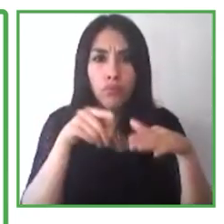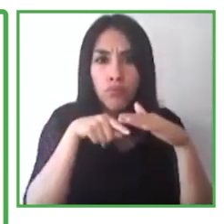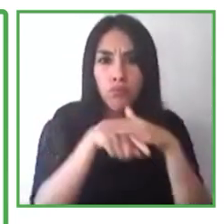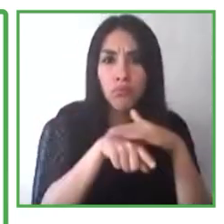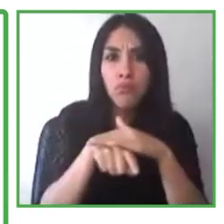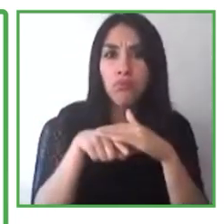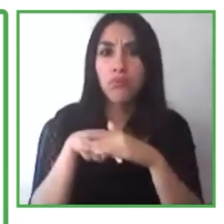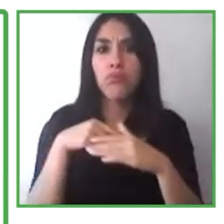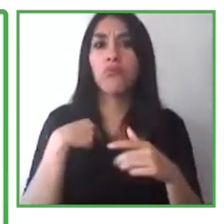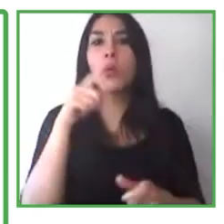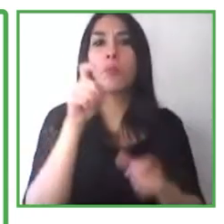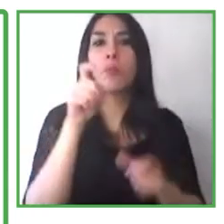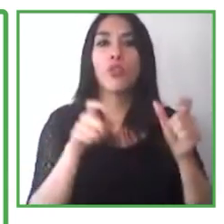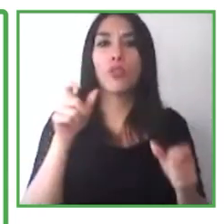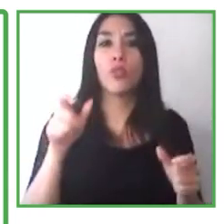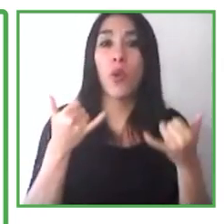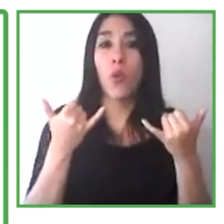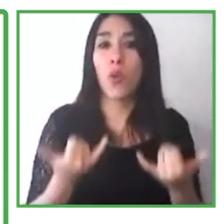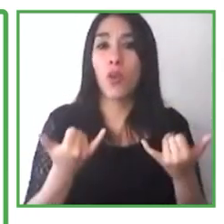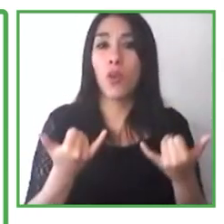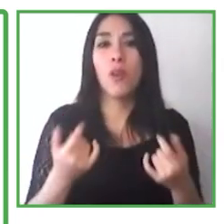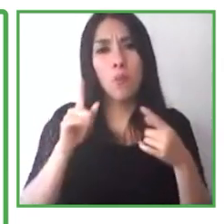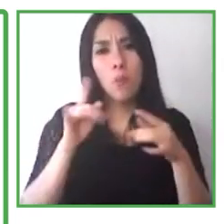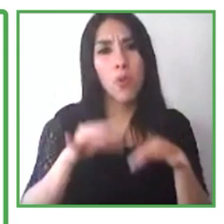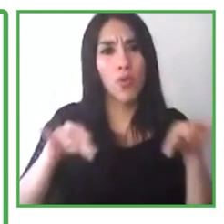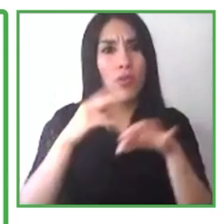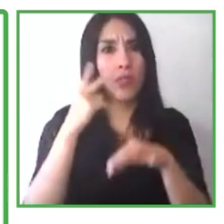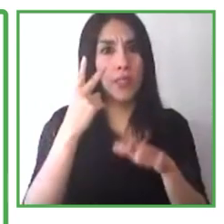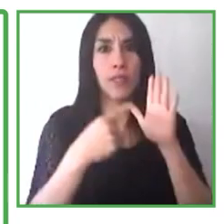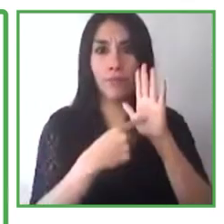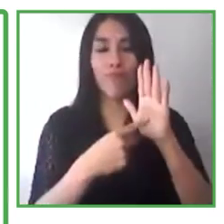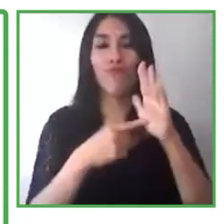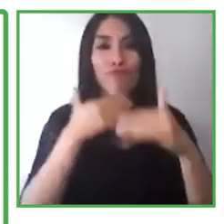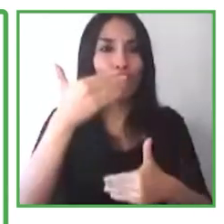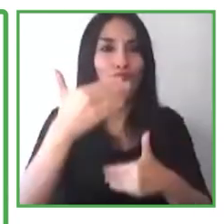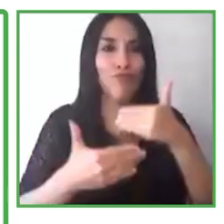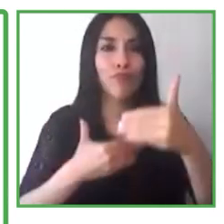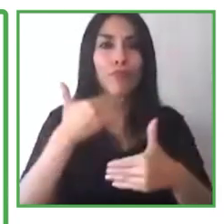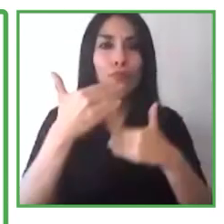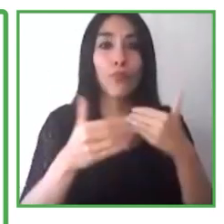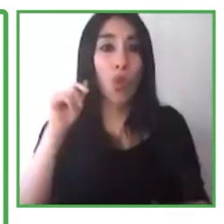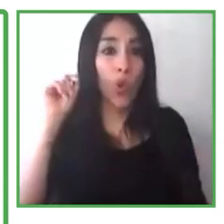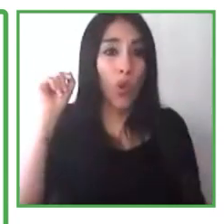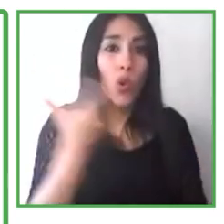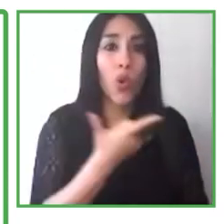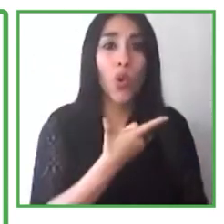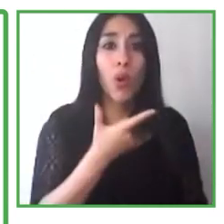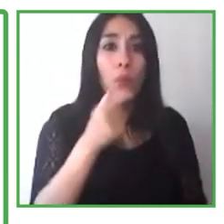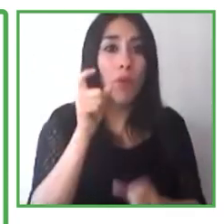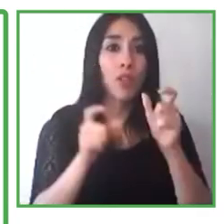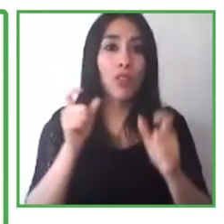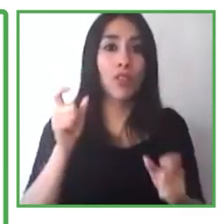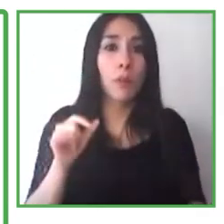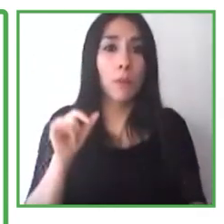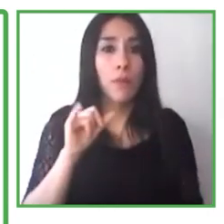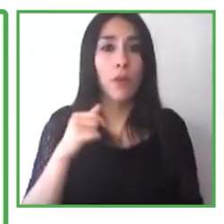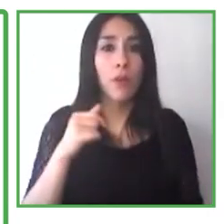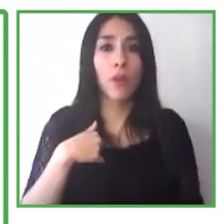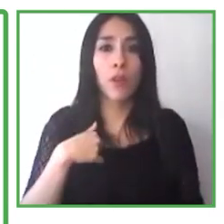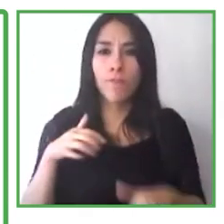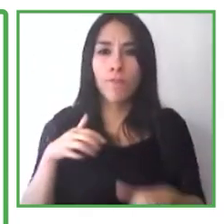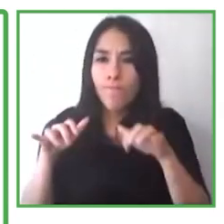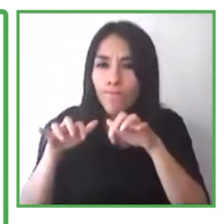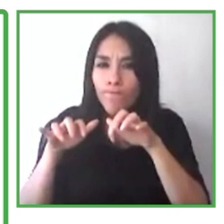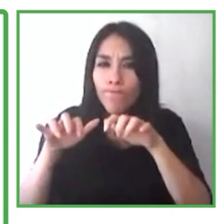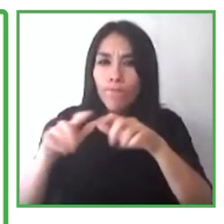procesos para asegurar que todas nuestras herramientas y aplicaciones digitales, todas las plataformas digitales también,